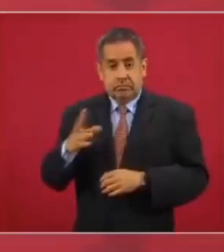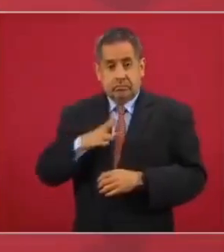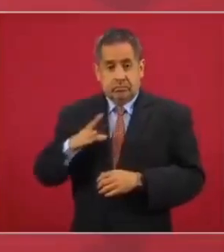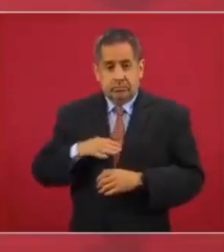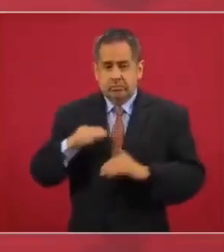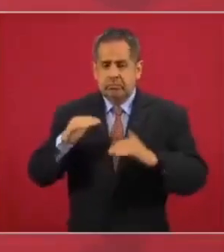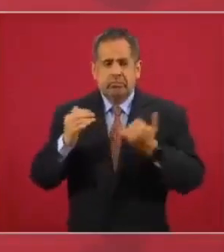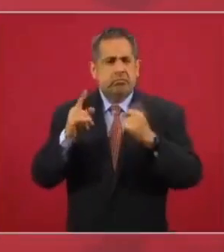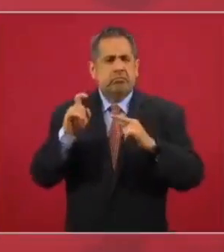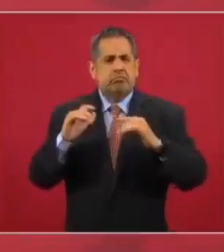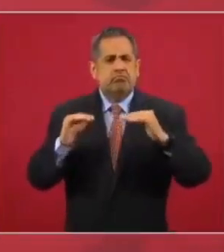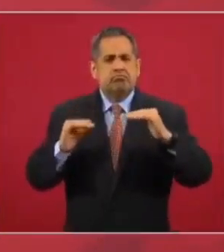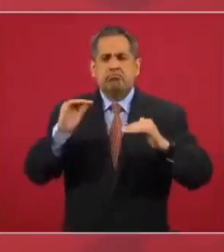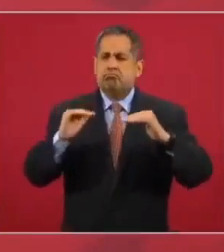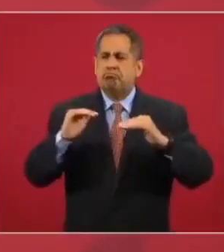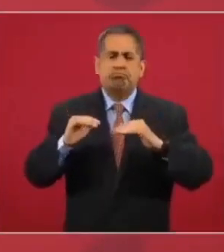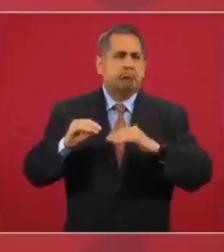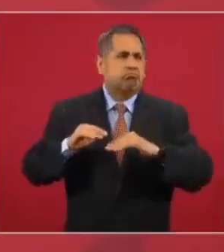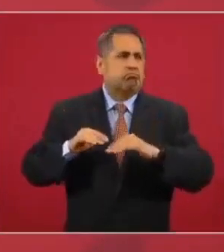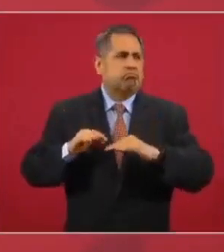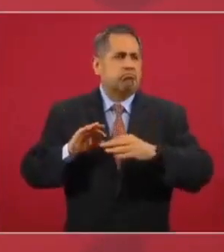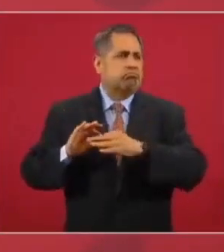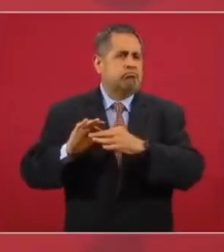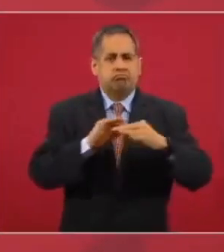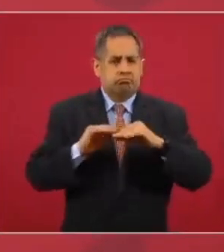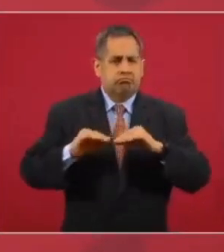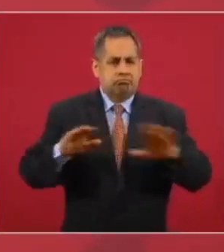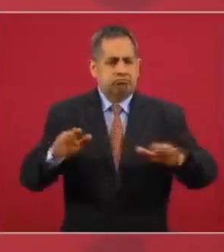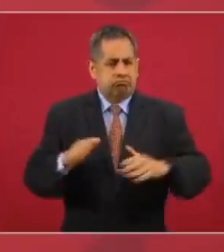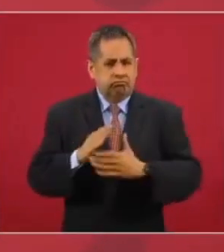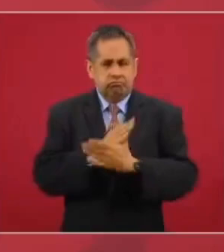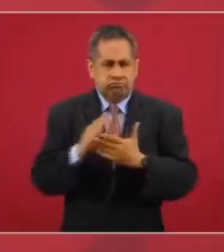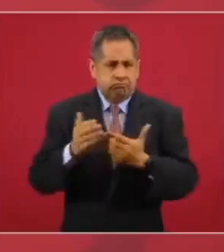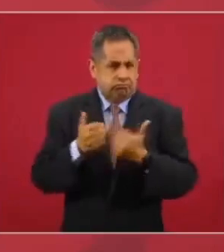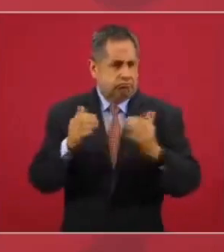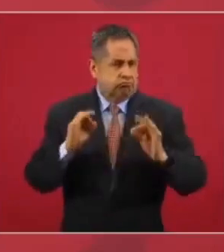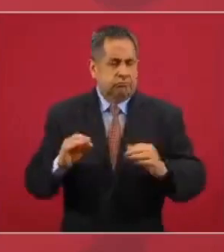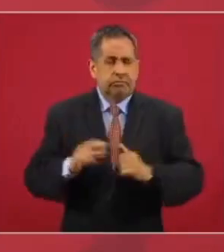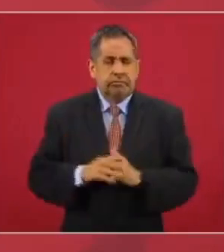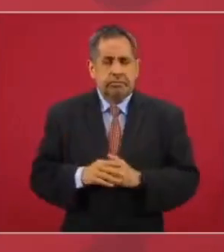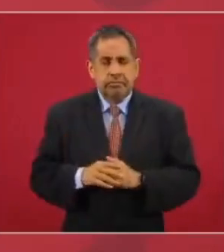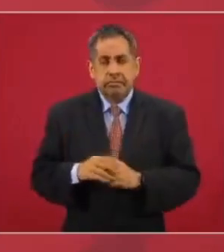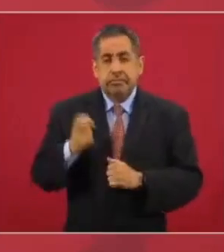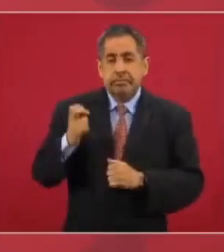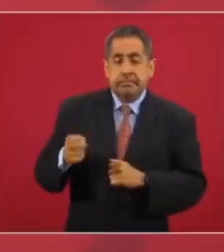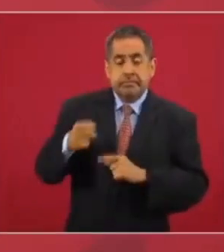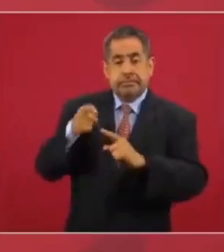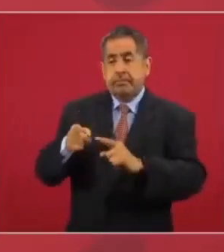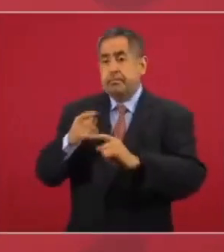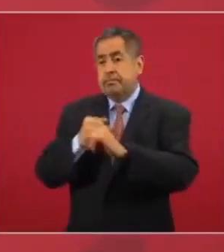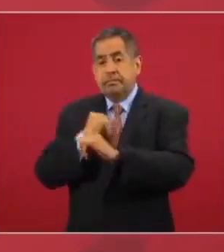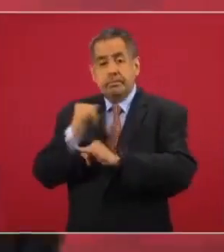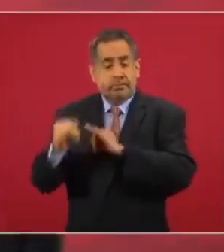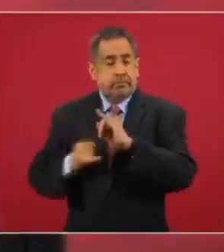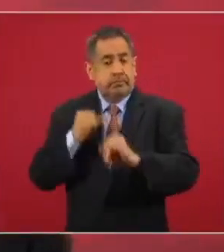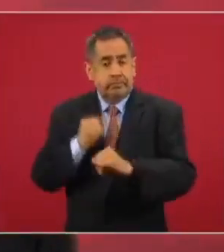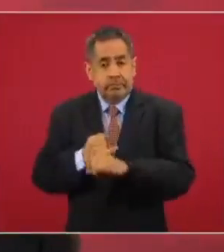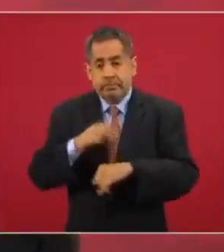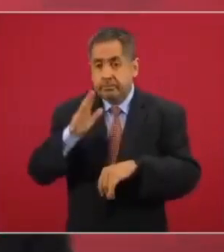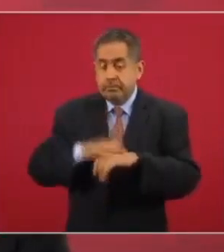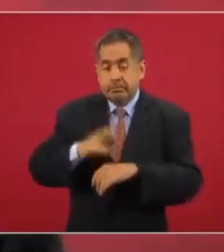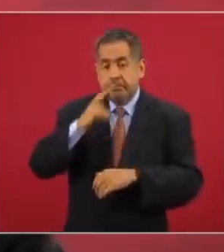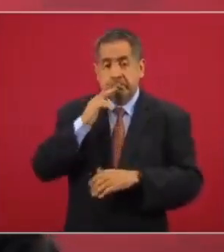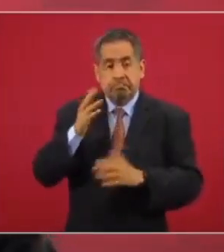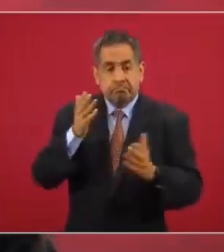comparte, el agua es una cuenca. Entonces, se considera uno de los ejercicios a nivel internacional más